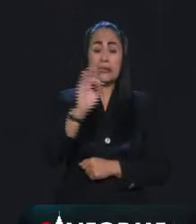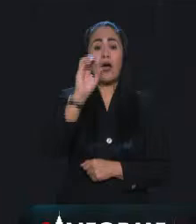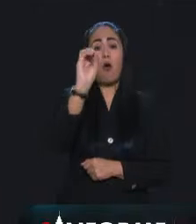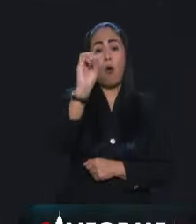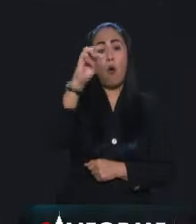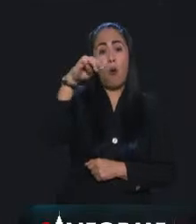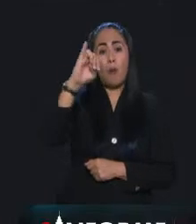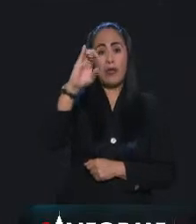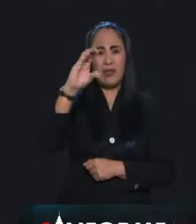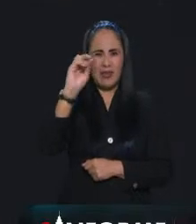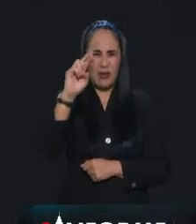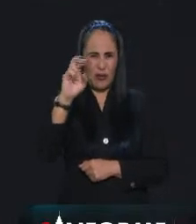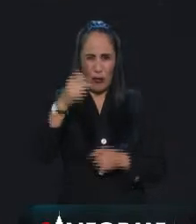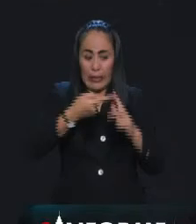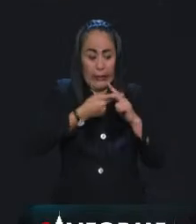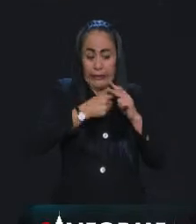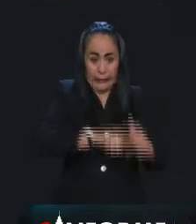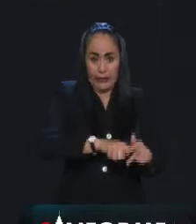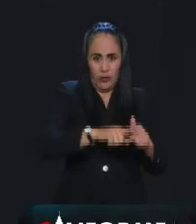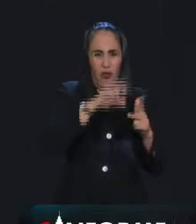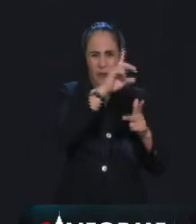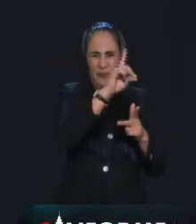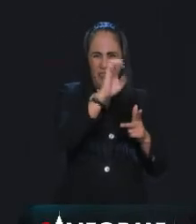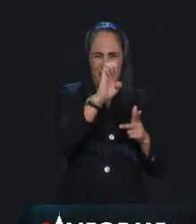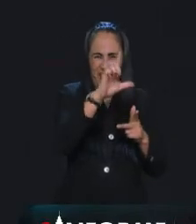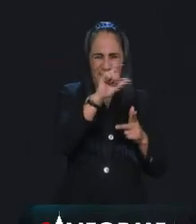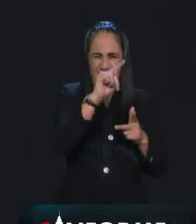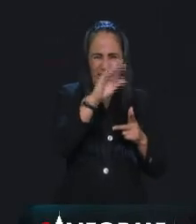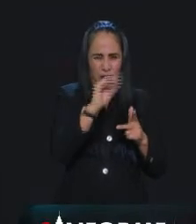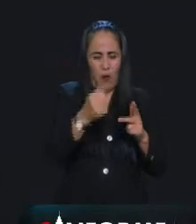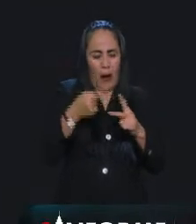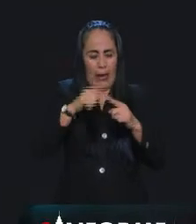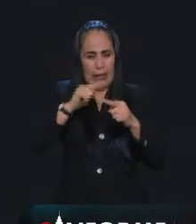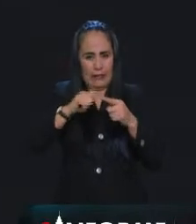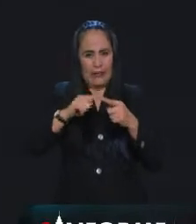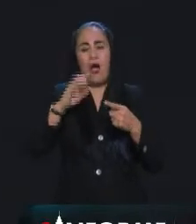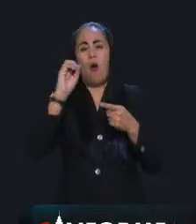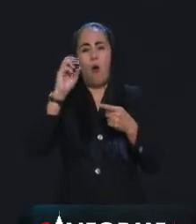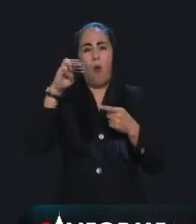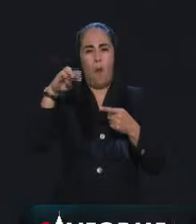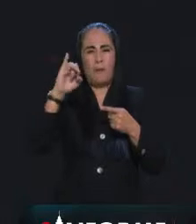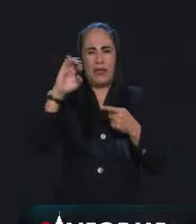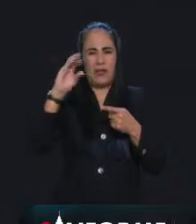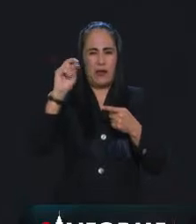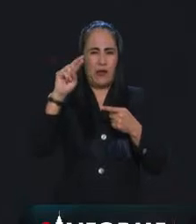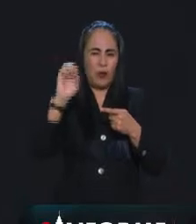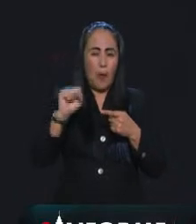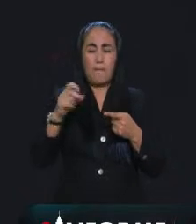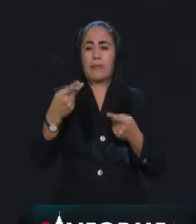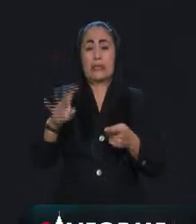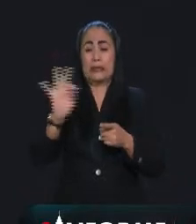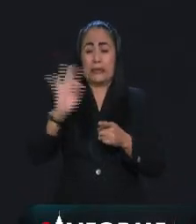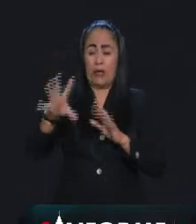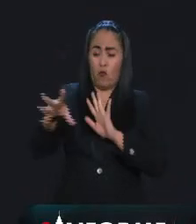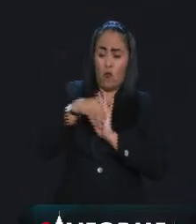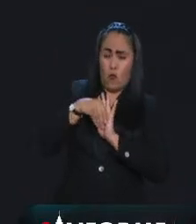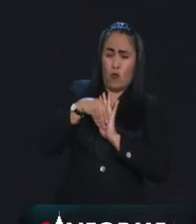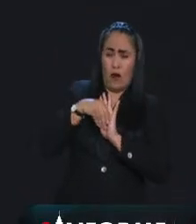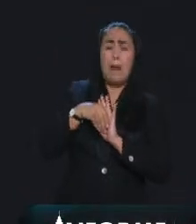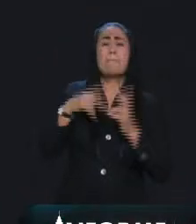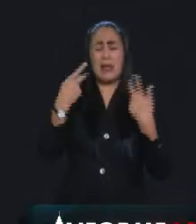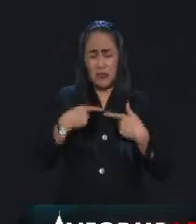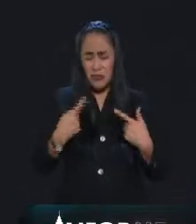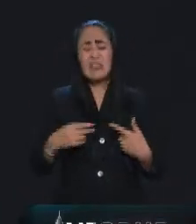causado muchas muertes, porque la gente estaba sin ningún tipo de inmunidad para presentarse con Omicron.